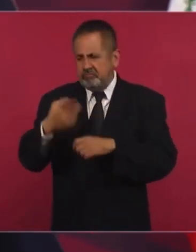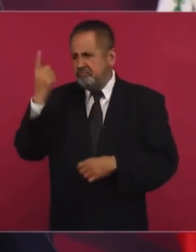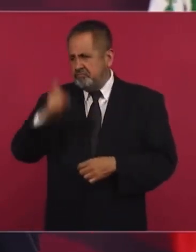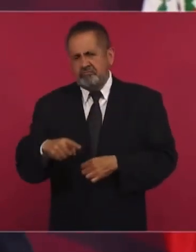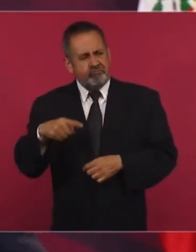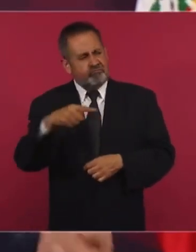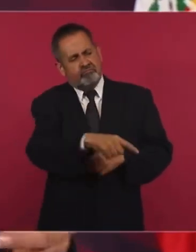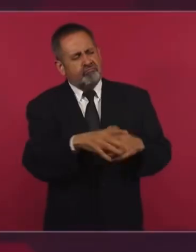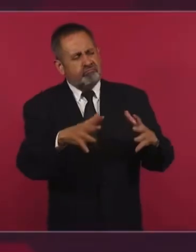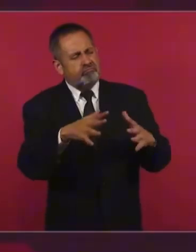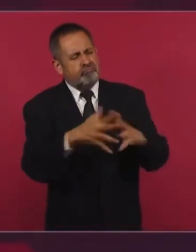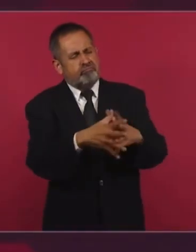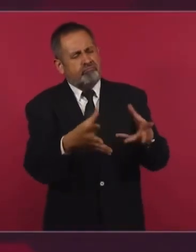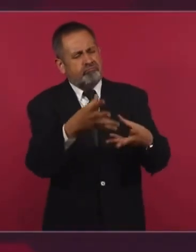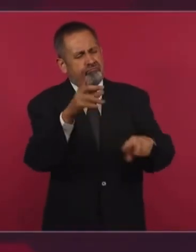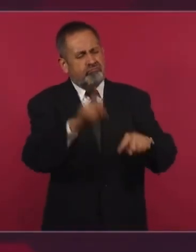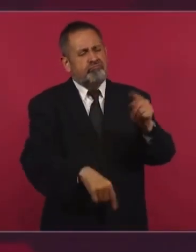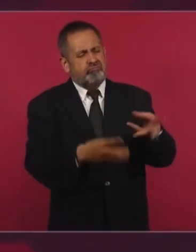jóvenes. No,